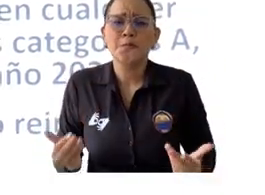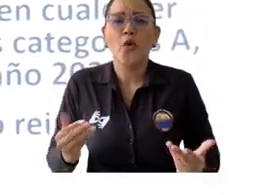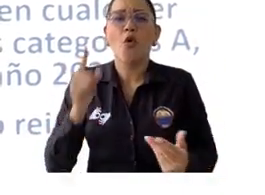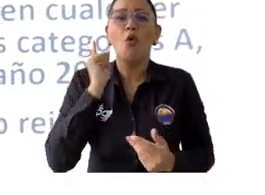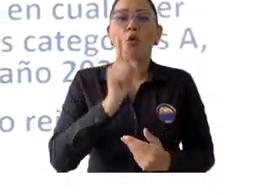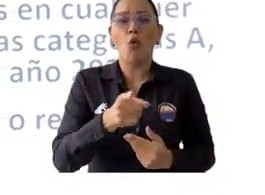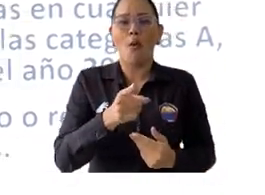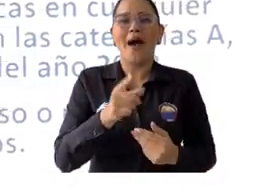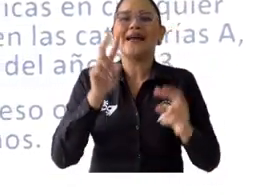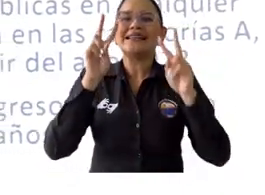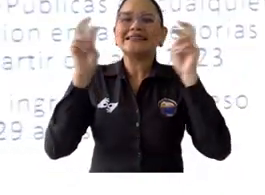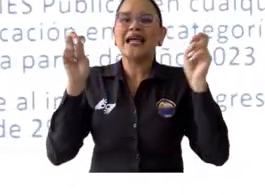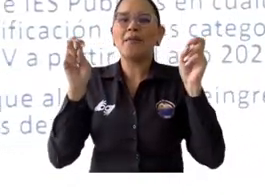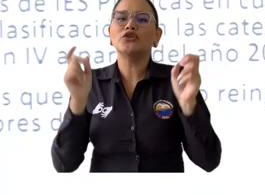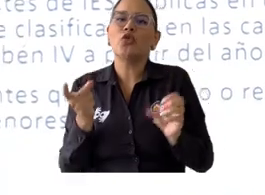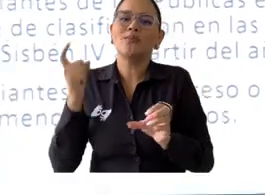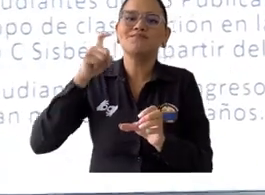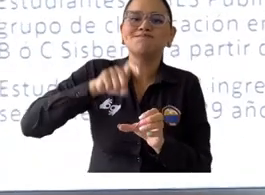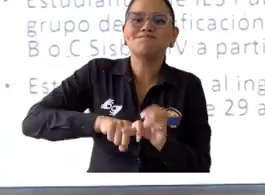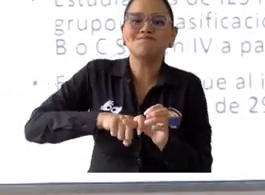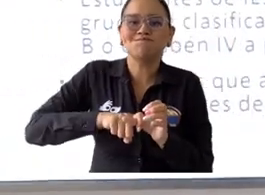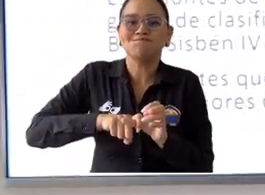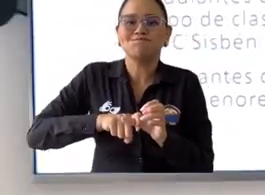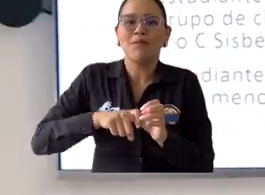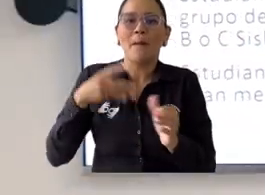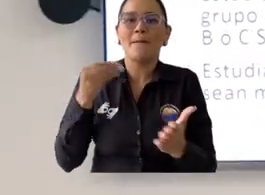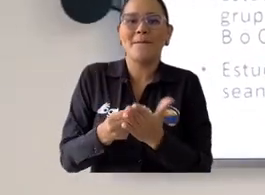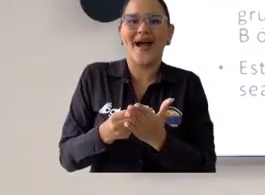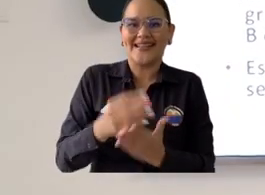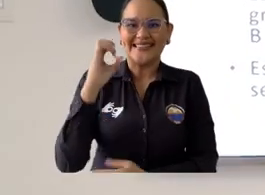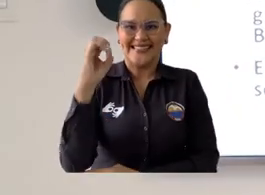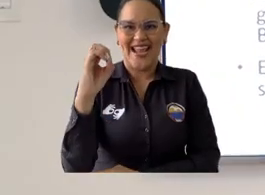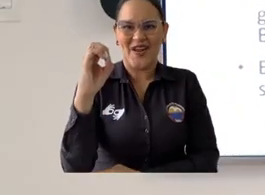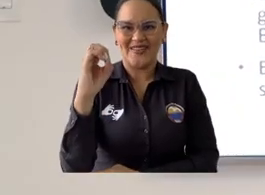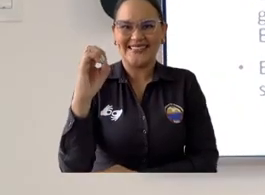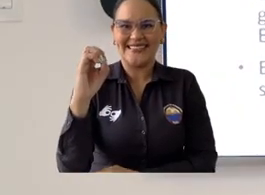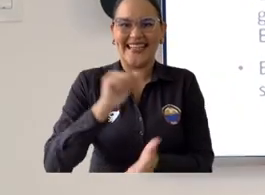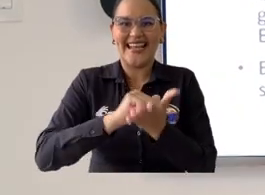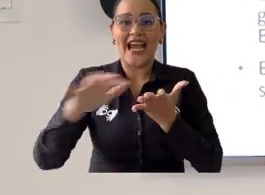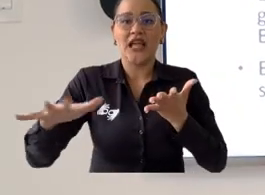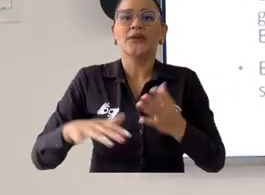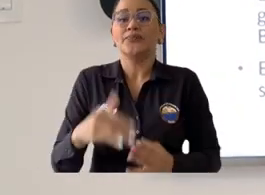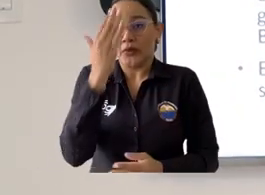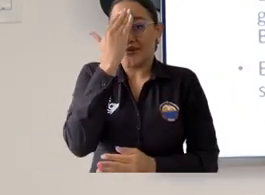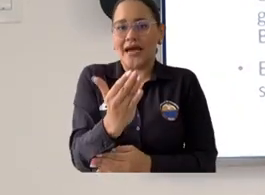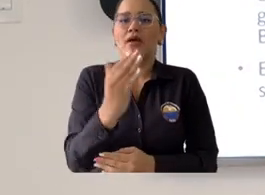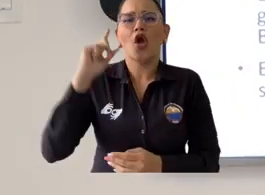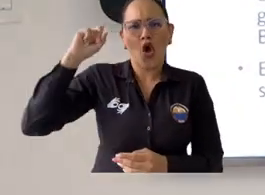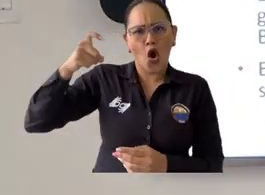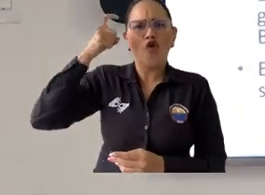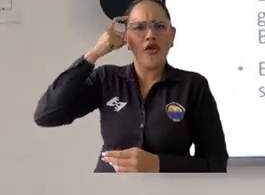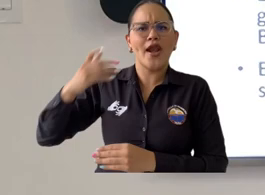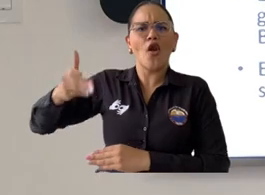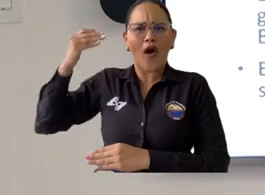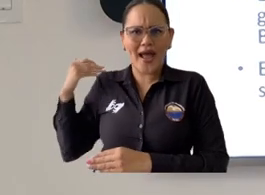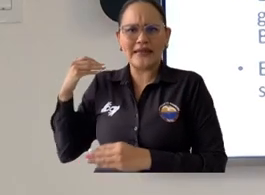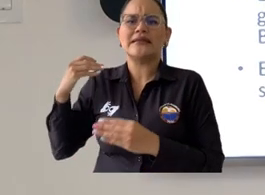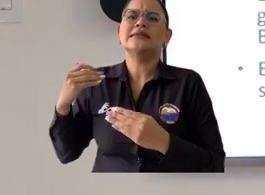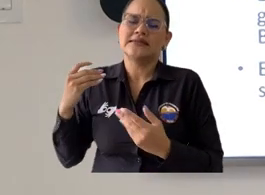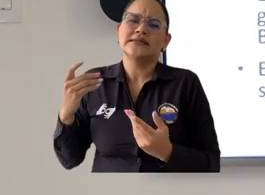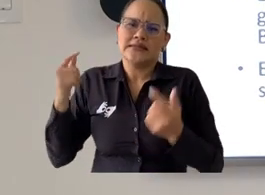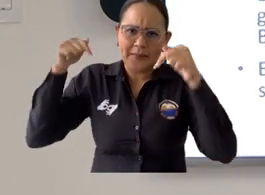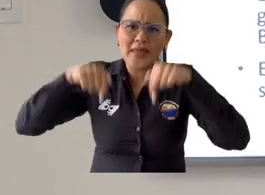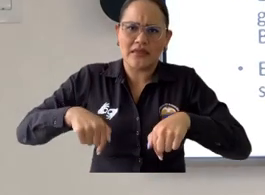anterior, ya en este gobierno se aprobó una ley que establece la matrícula cero para todos aquellos que tienen nacionalidad colombiana.